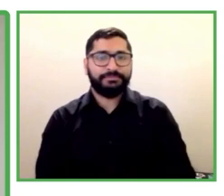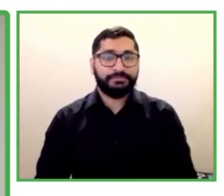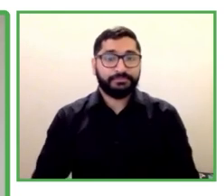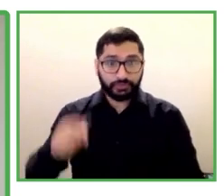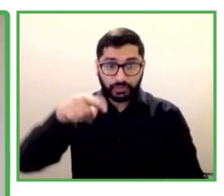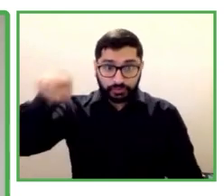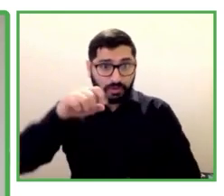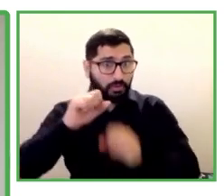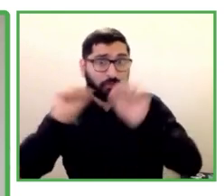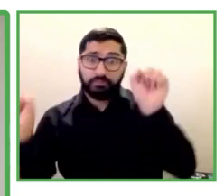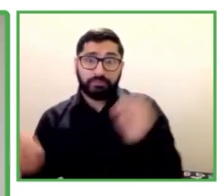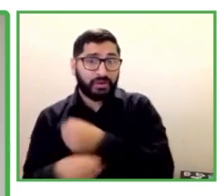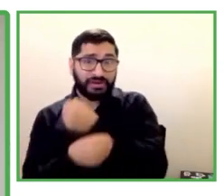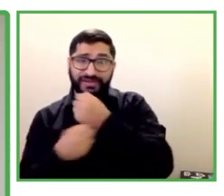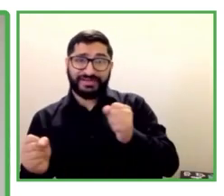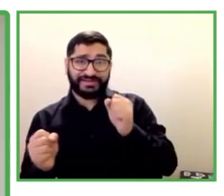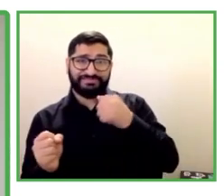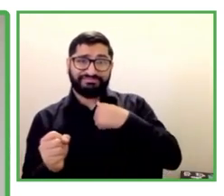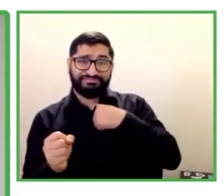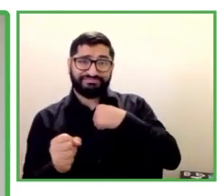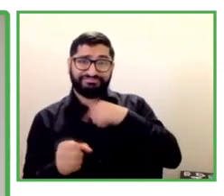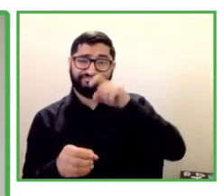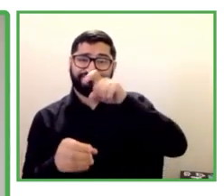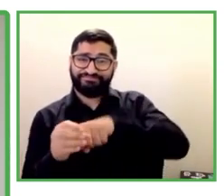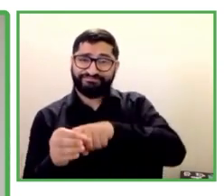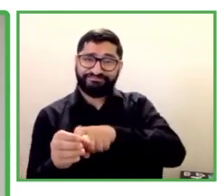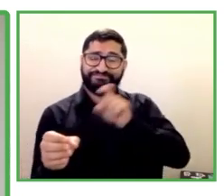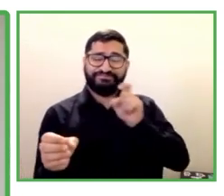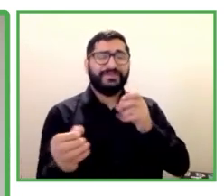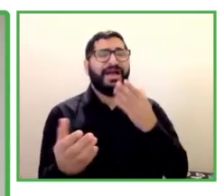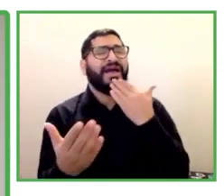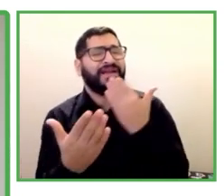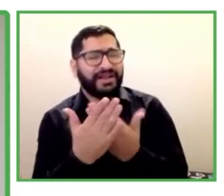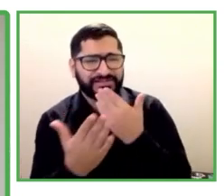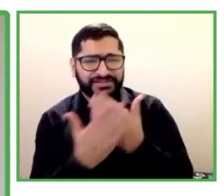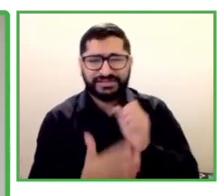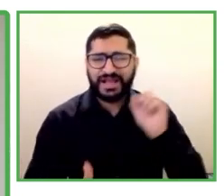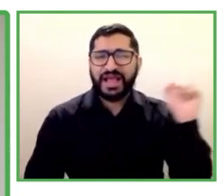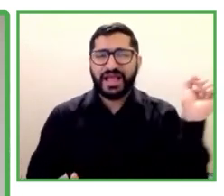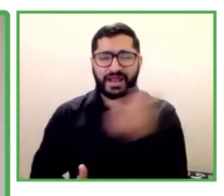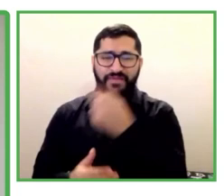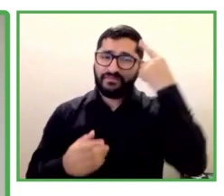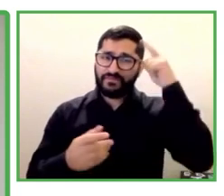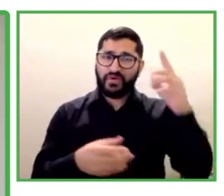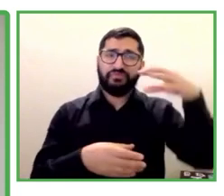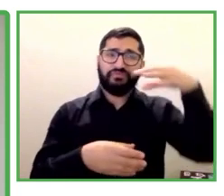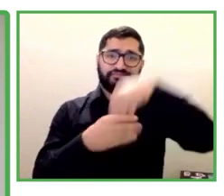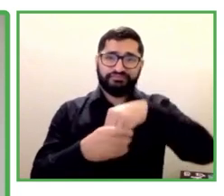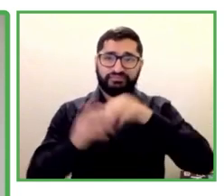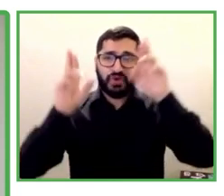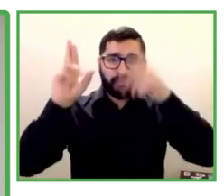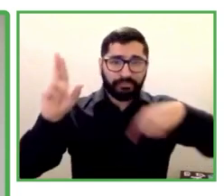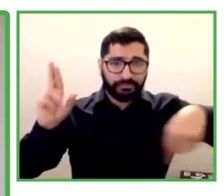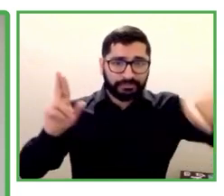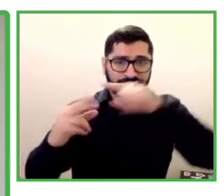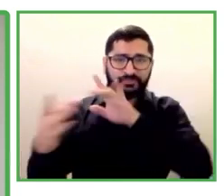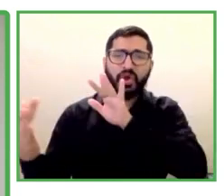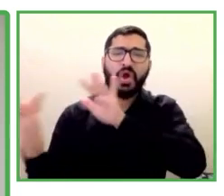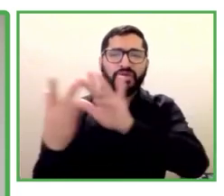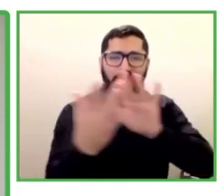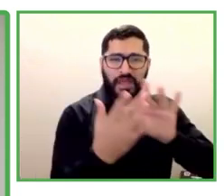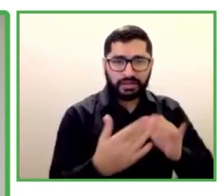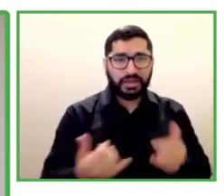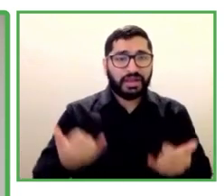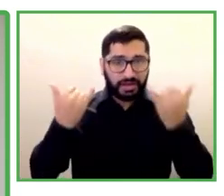las gracias por su presencia y esperamos que se puedan conectar con estos programas a través del